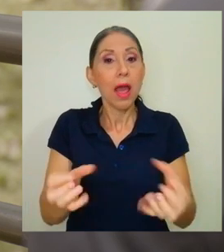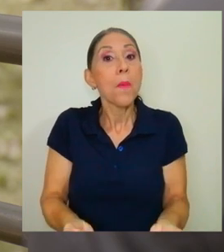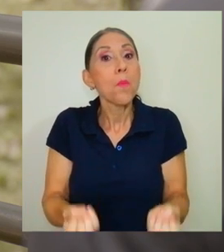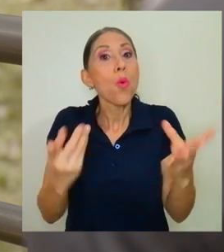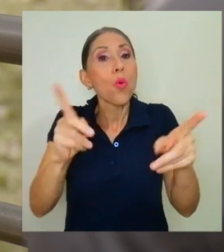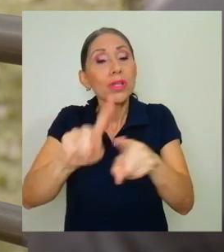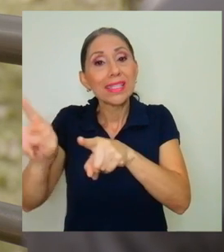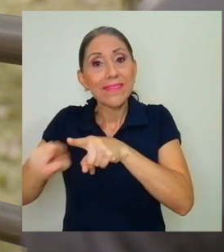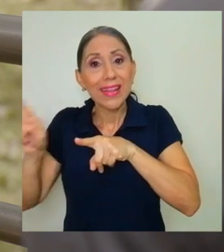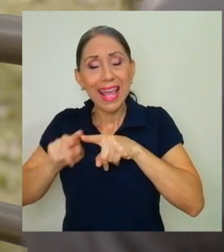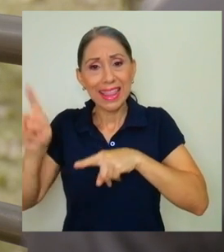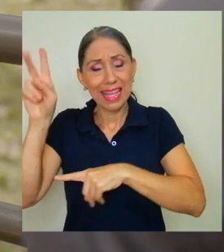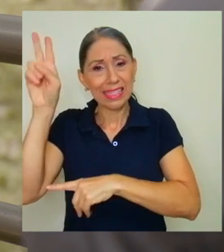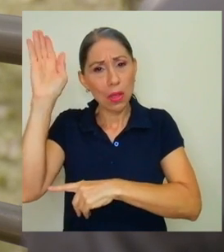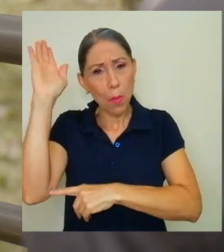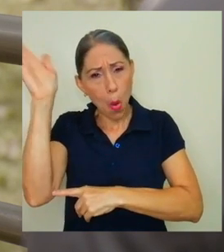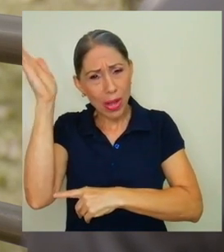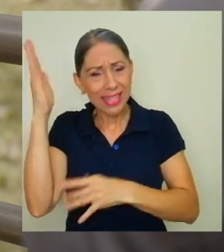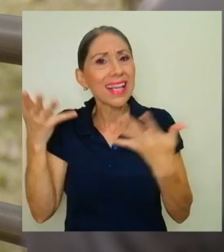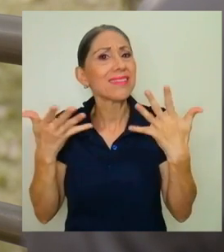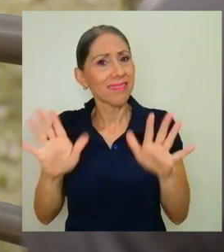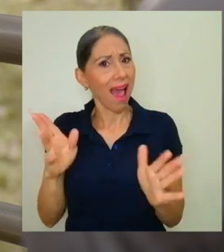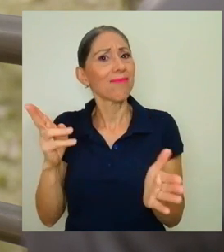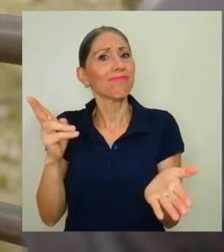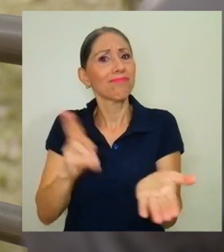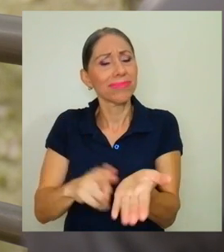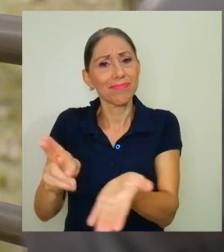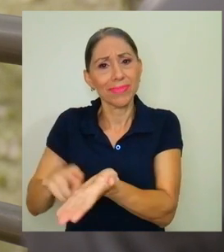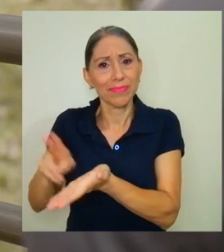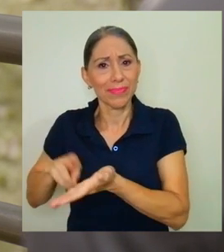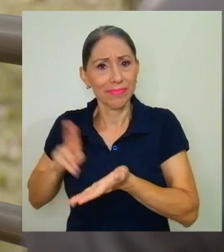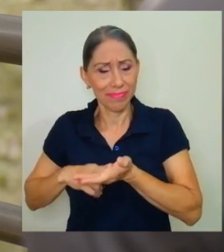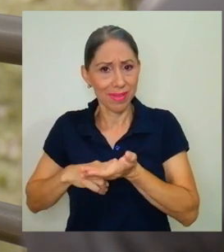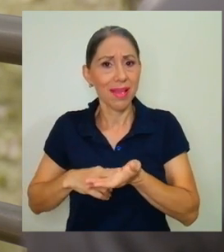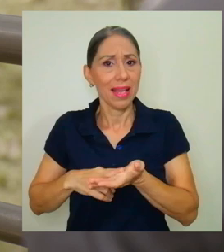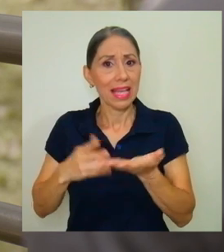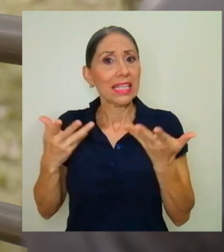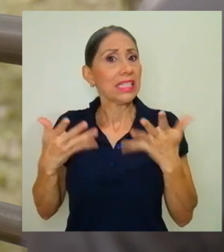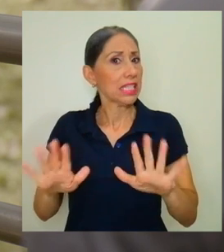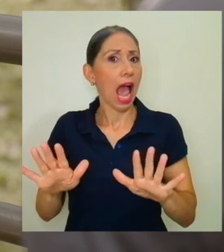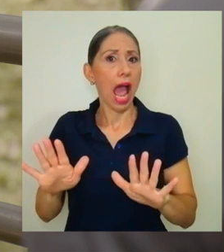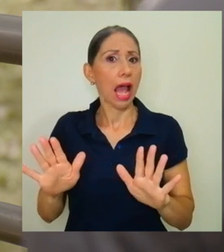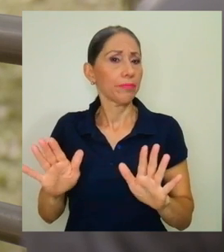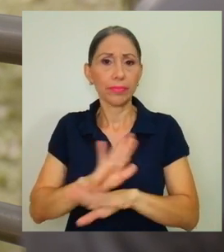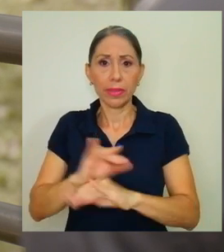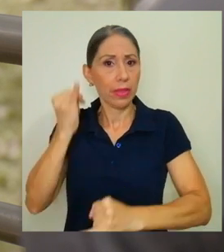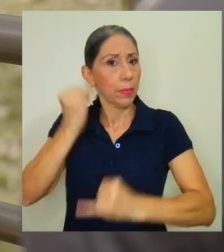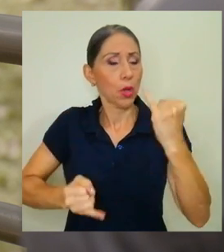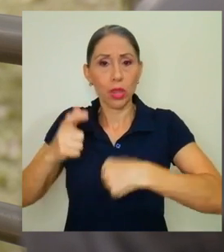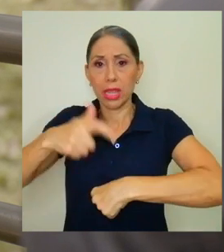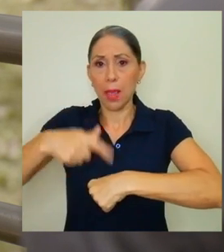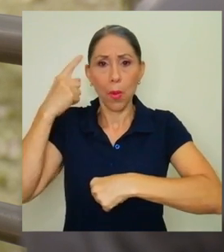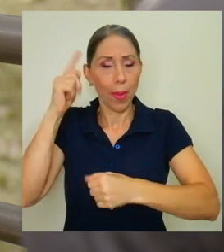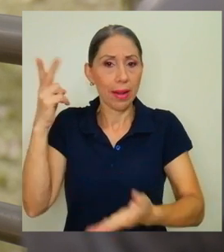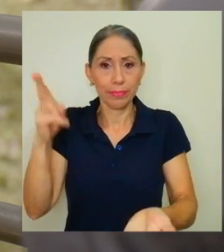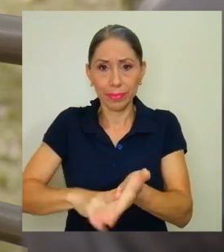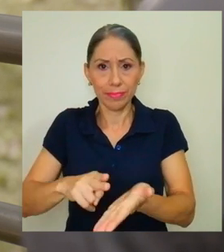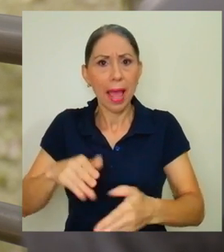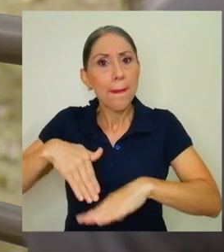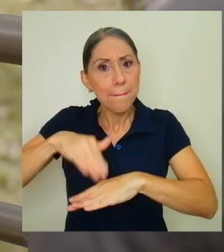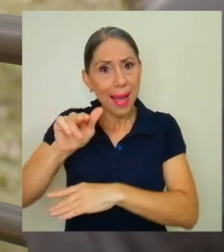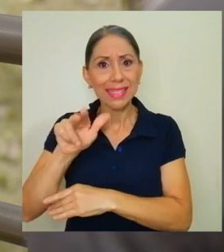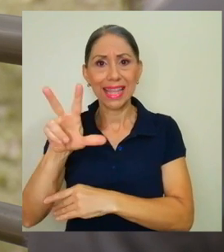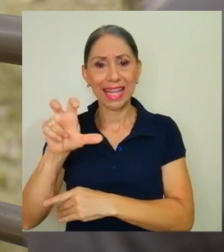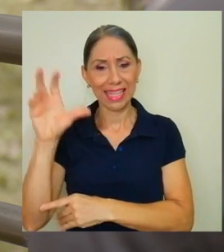ponencias que se han inscrito. Ya esa fecha de inscripción de ponencias acabó, más de 300